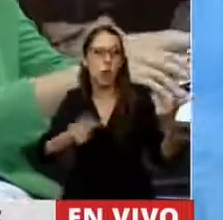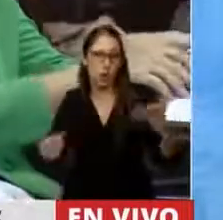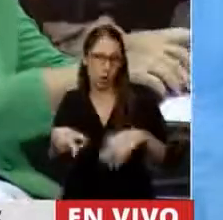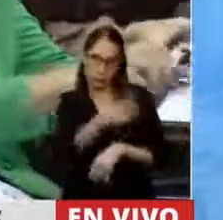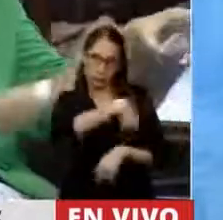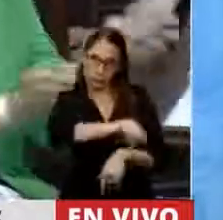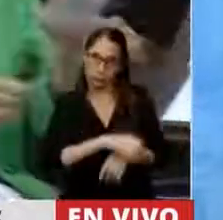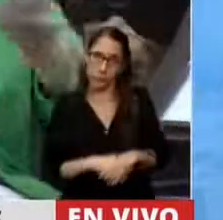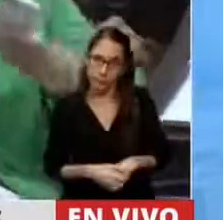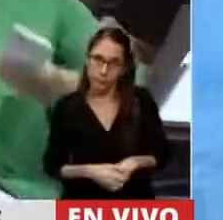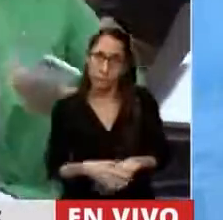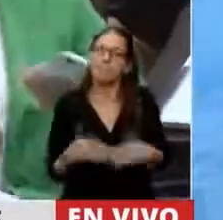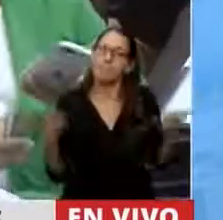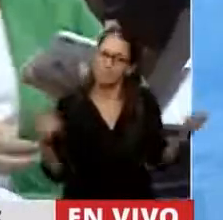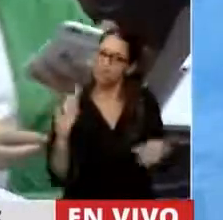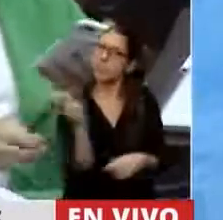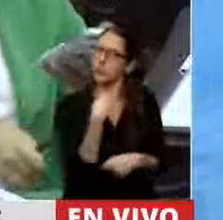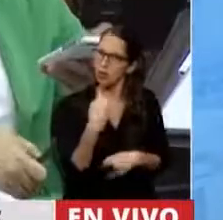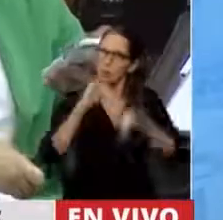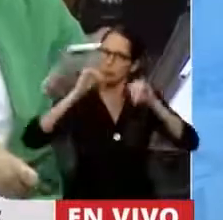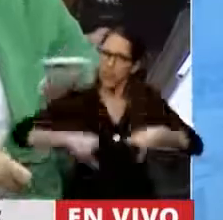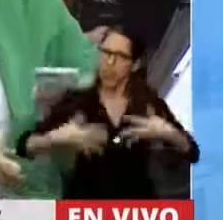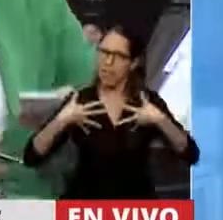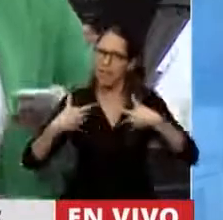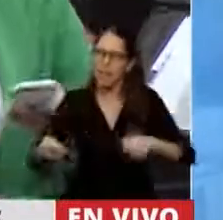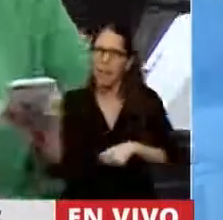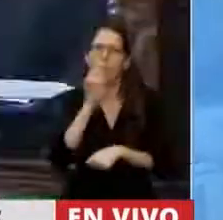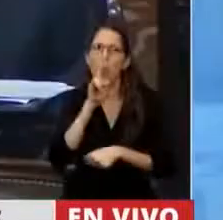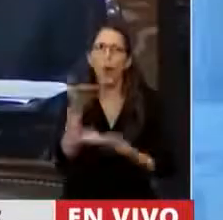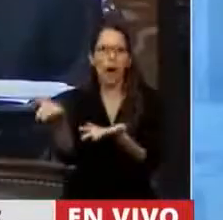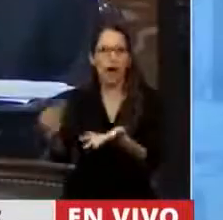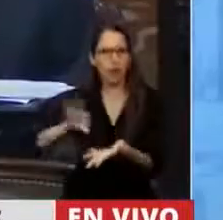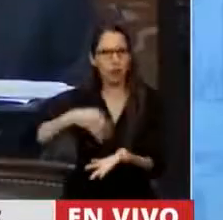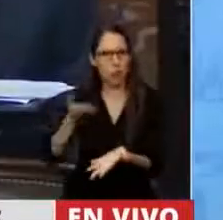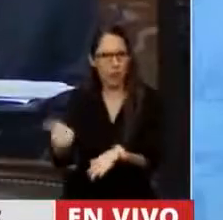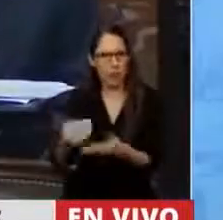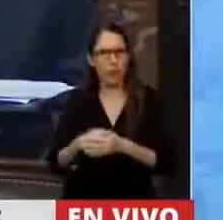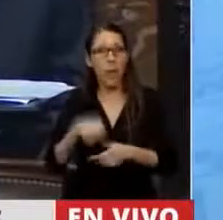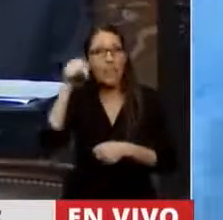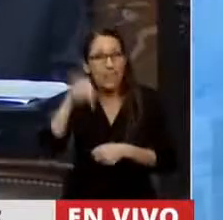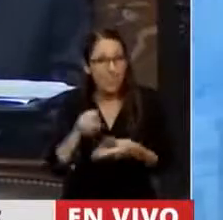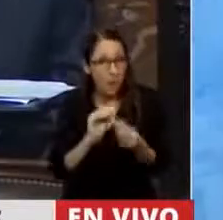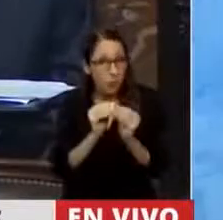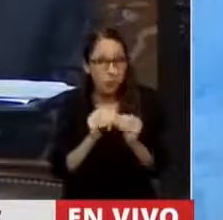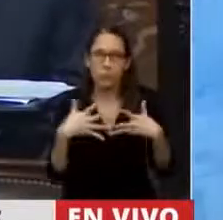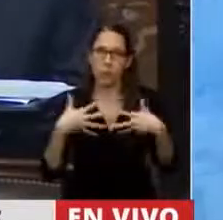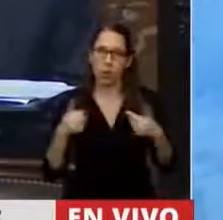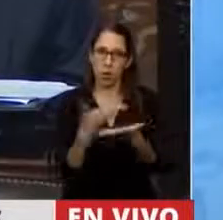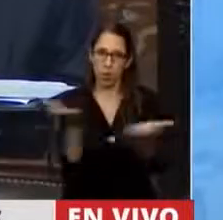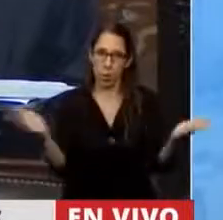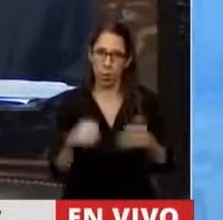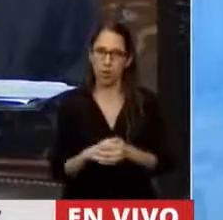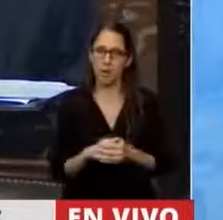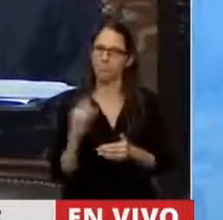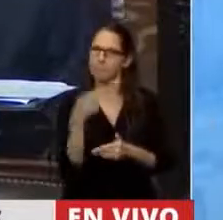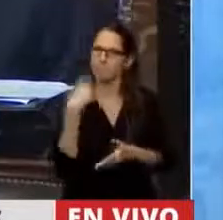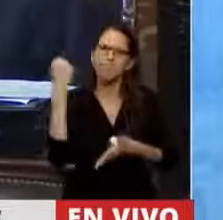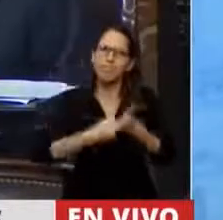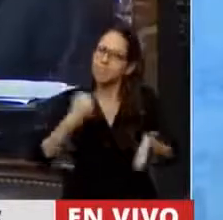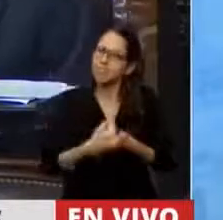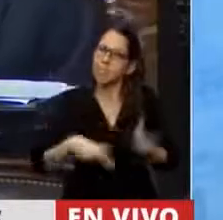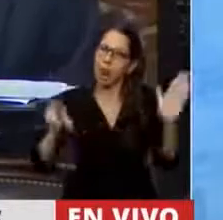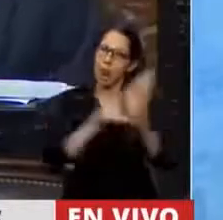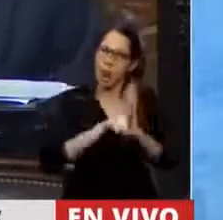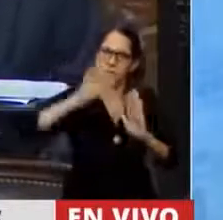Presidente, porque defendemos la vida de las mujeres y porque es un problema de salud pública, luchamos para que sea